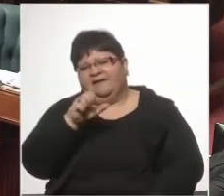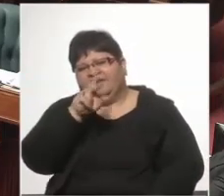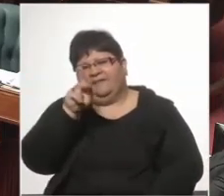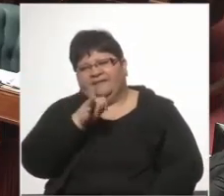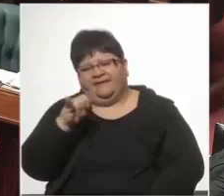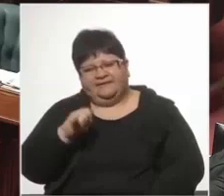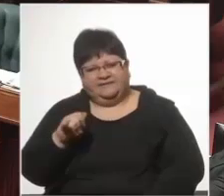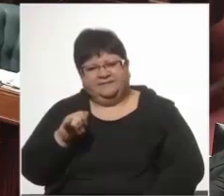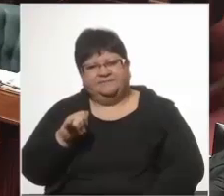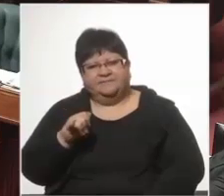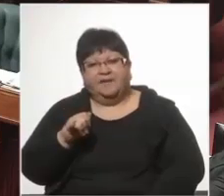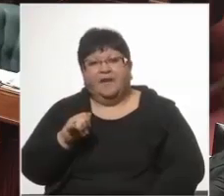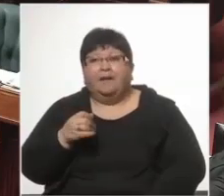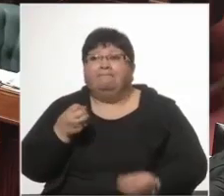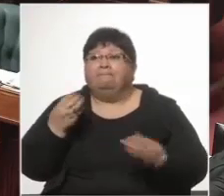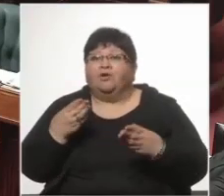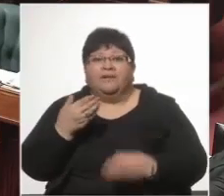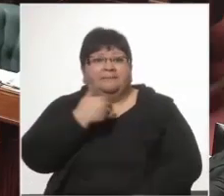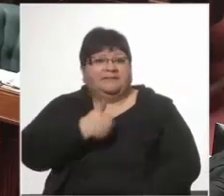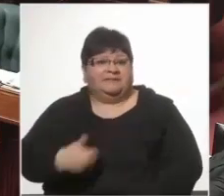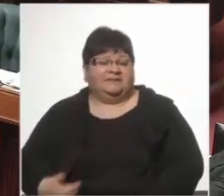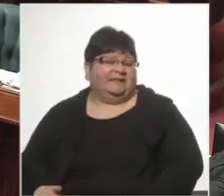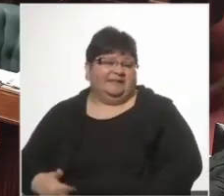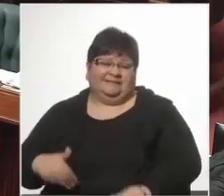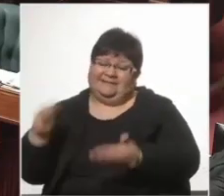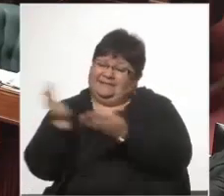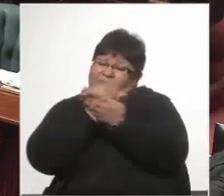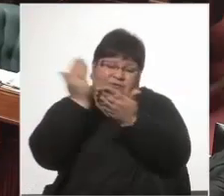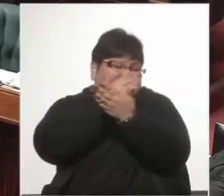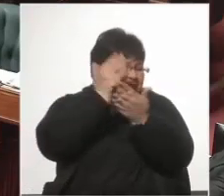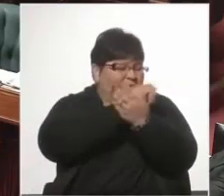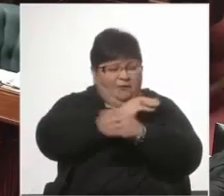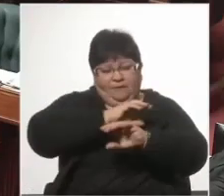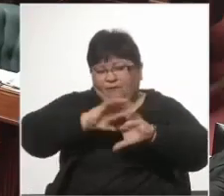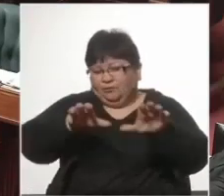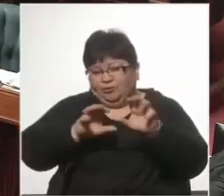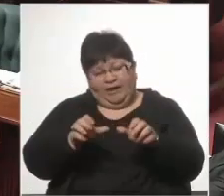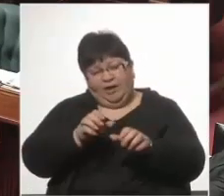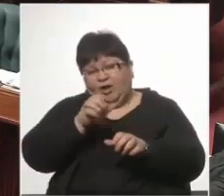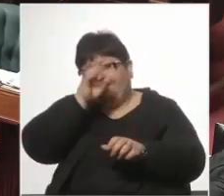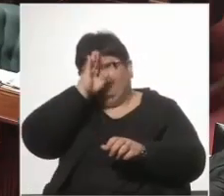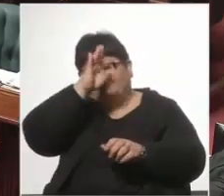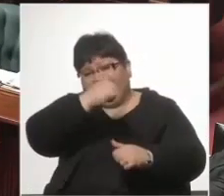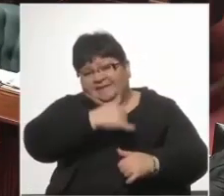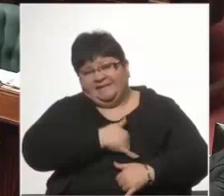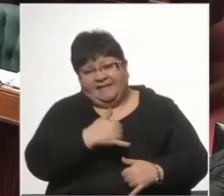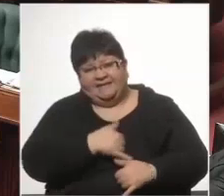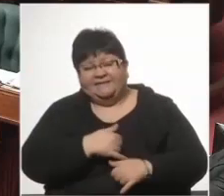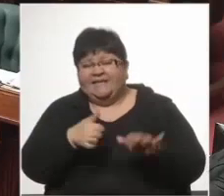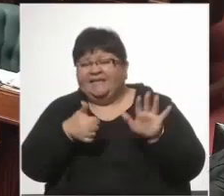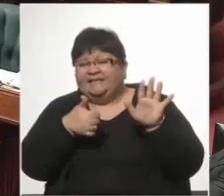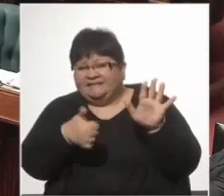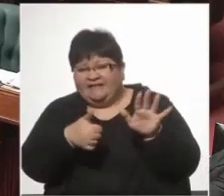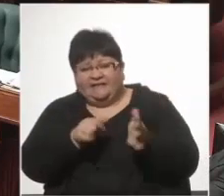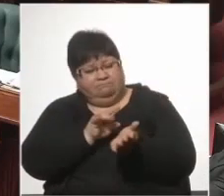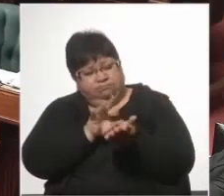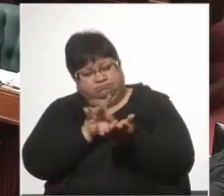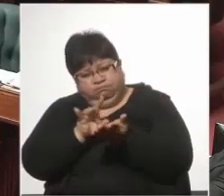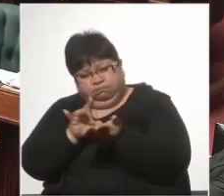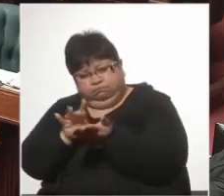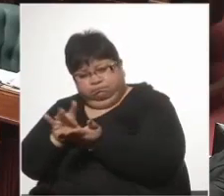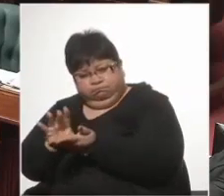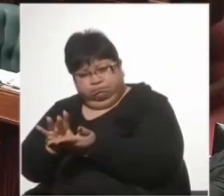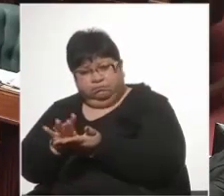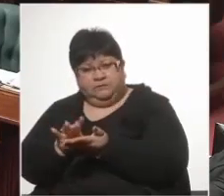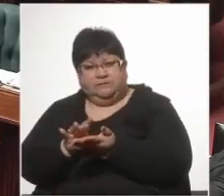Porque descabezó el Ministerio, descabezó a los militares, porque echó a seis generales todos juntos, los que habían integrado